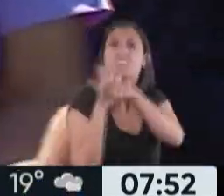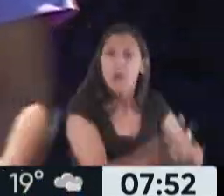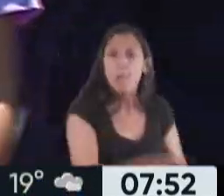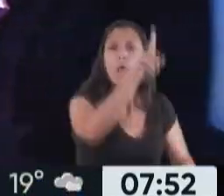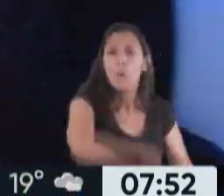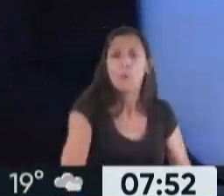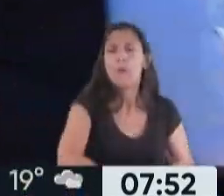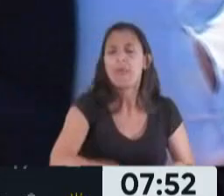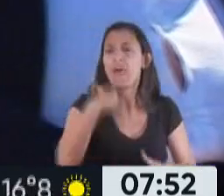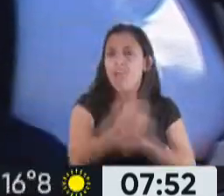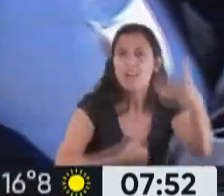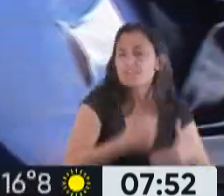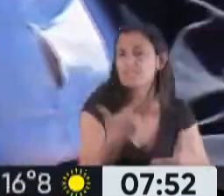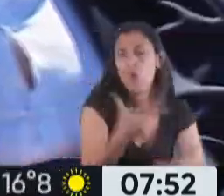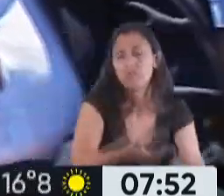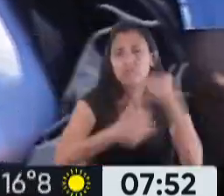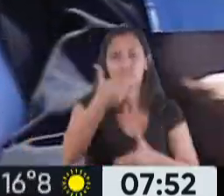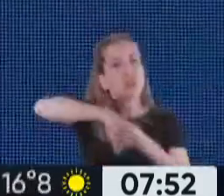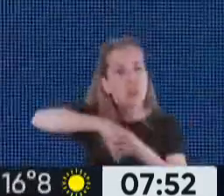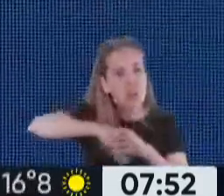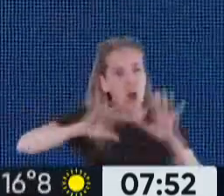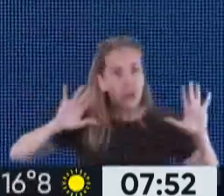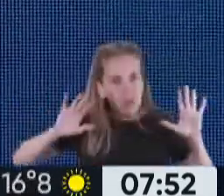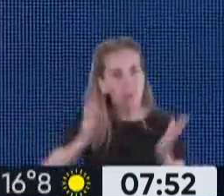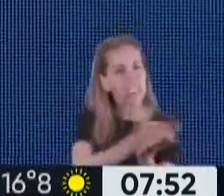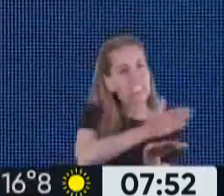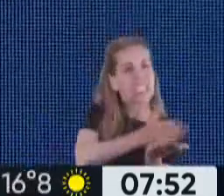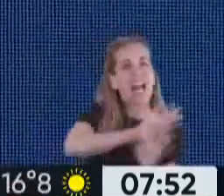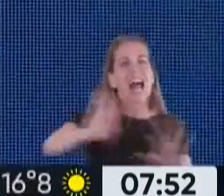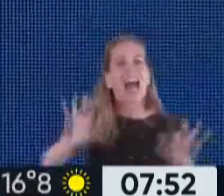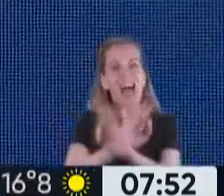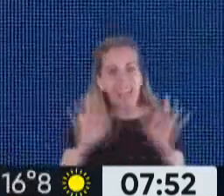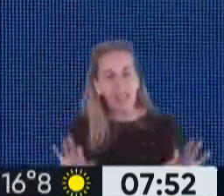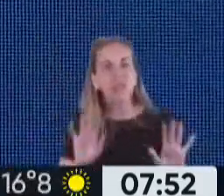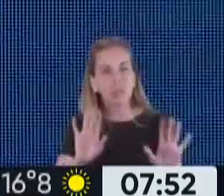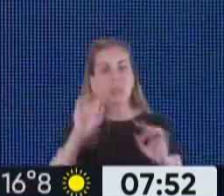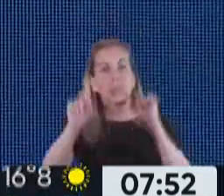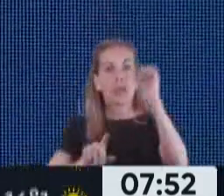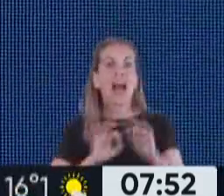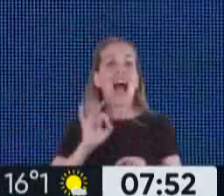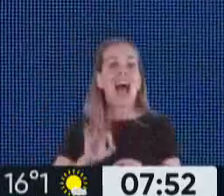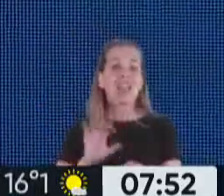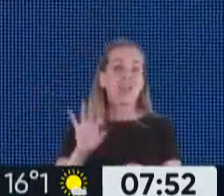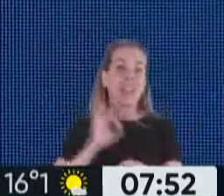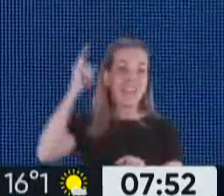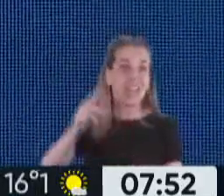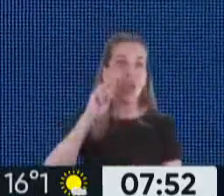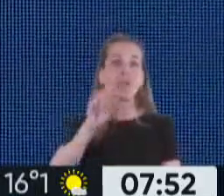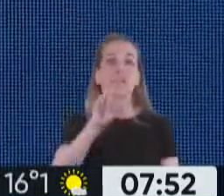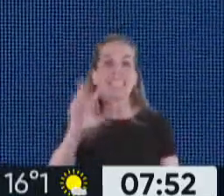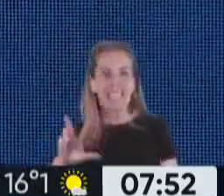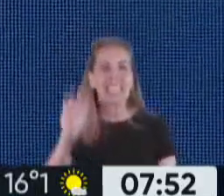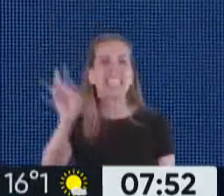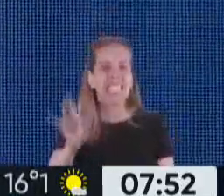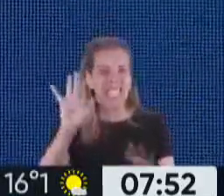vivir de los argentinos y de las argentinas. Me voy a poner al frente para que en diciembre del 2023 el